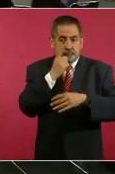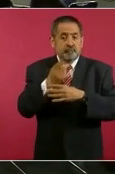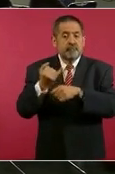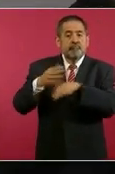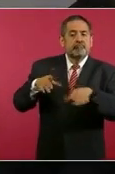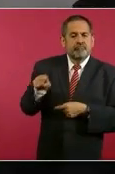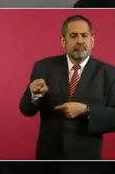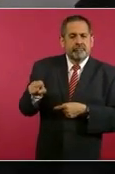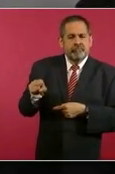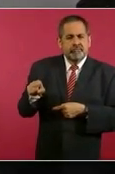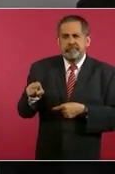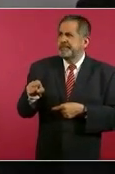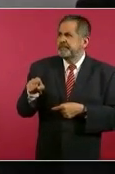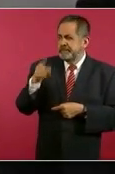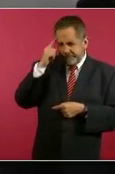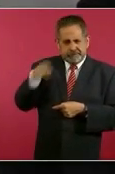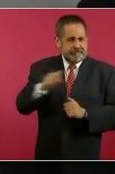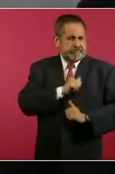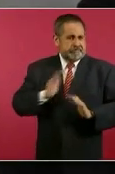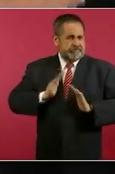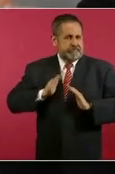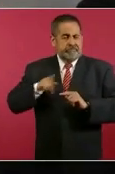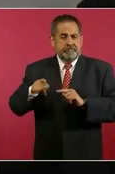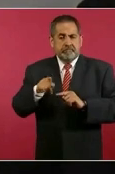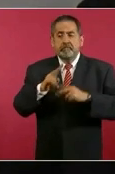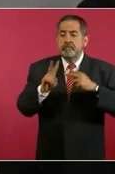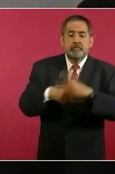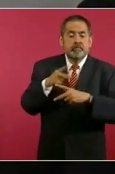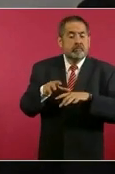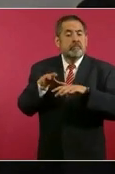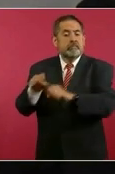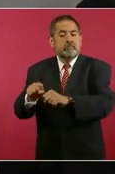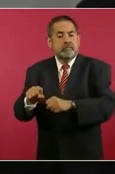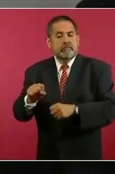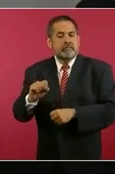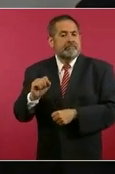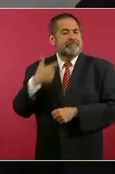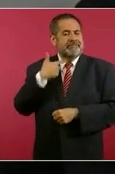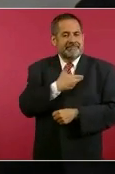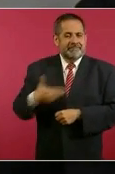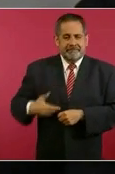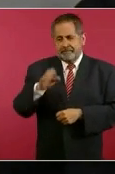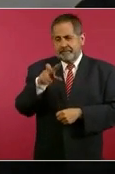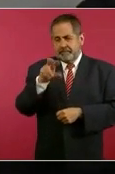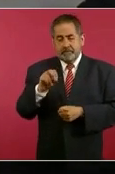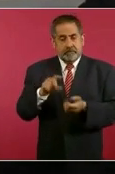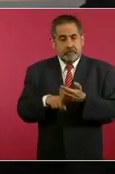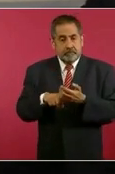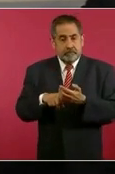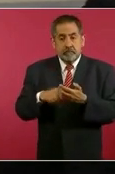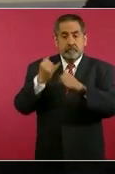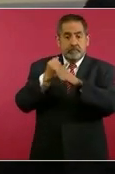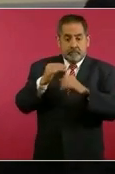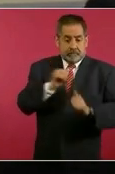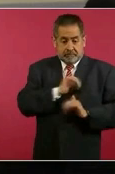informe de uno de los militares que fue a rescatar al expresidente Evo Morales. En el ejército todos informan.